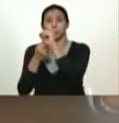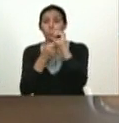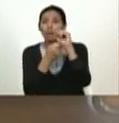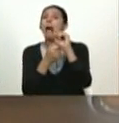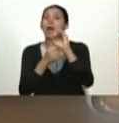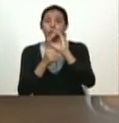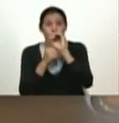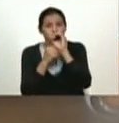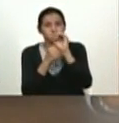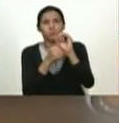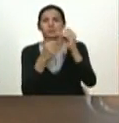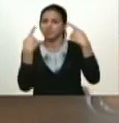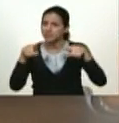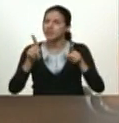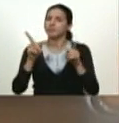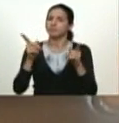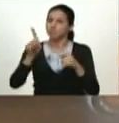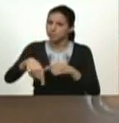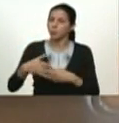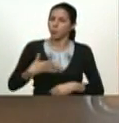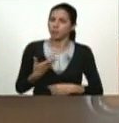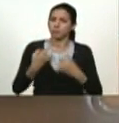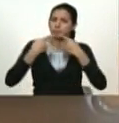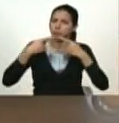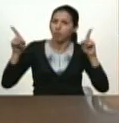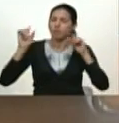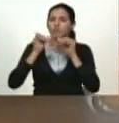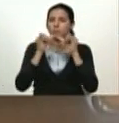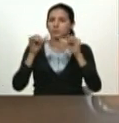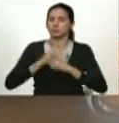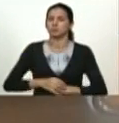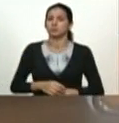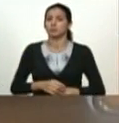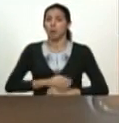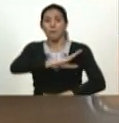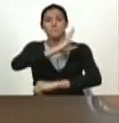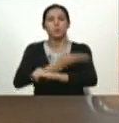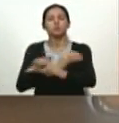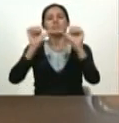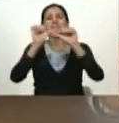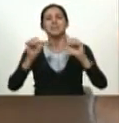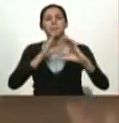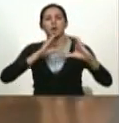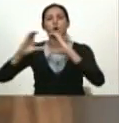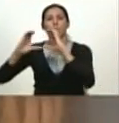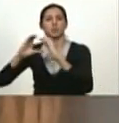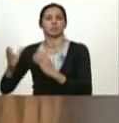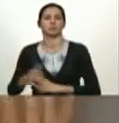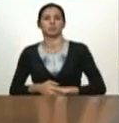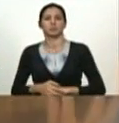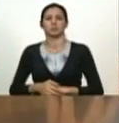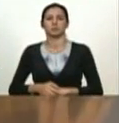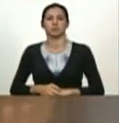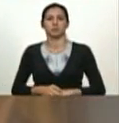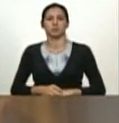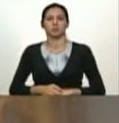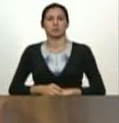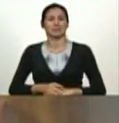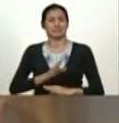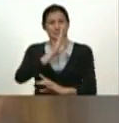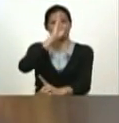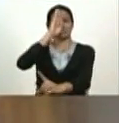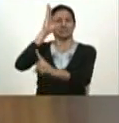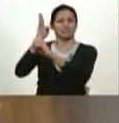no ha pasado tiene su influencia articular un poderoso sistema comunicacional que llegue al hogar al pueblo a la